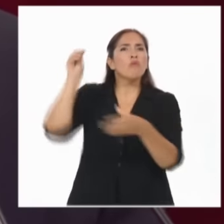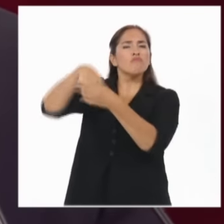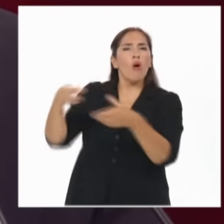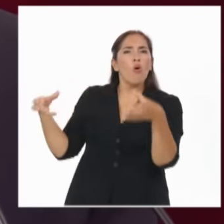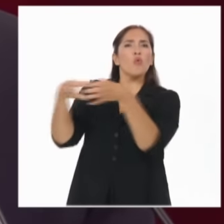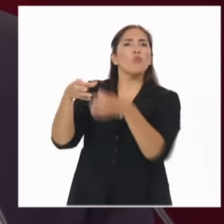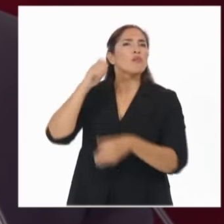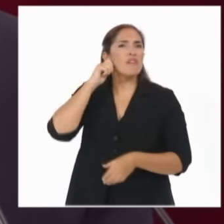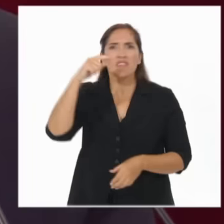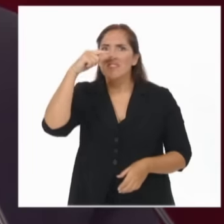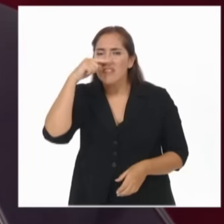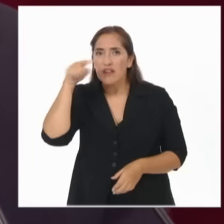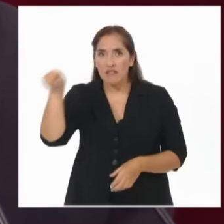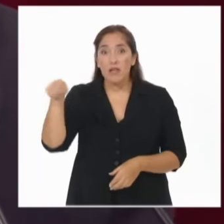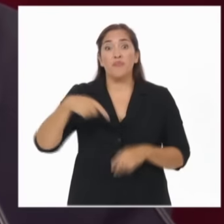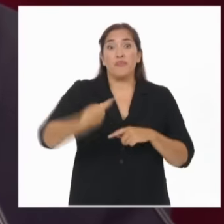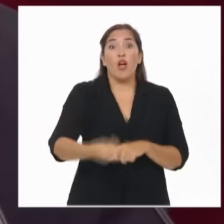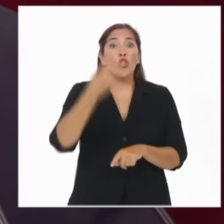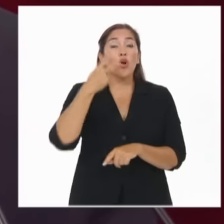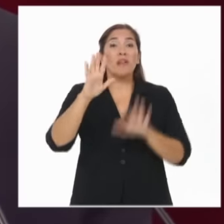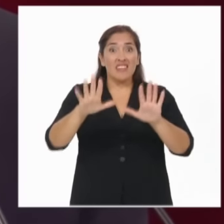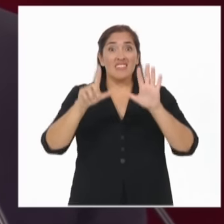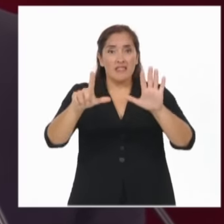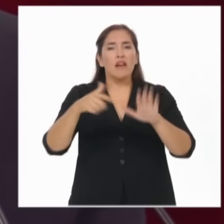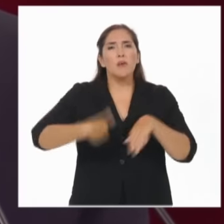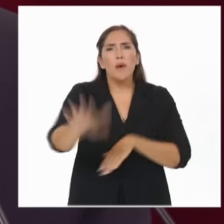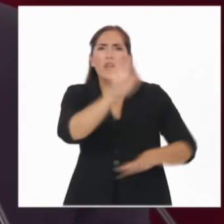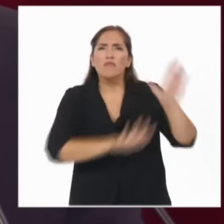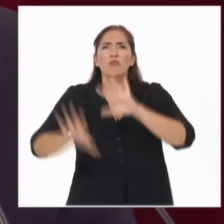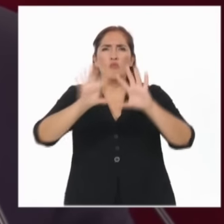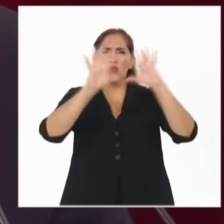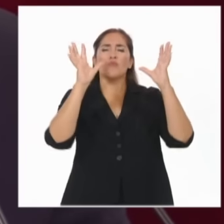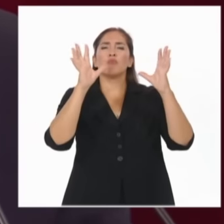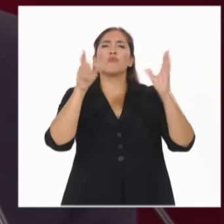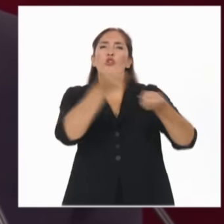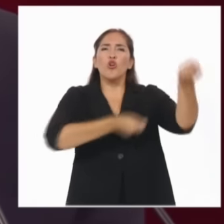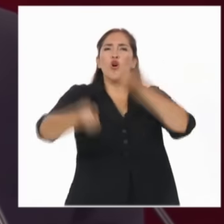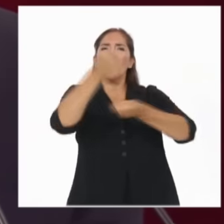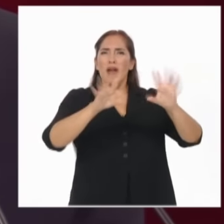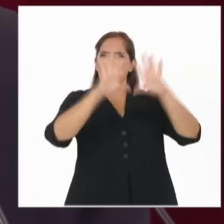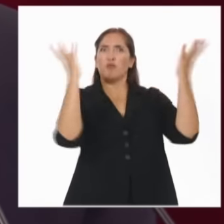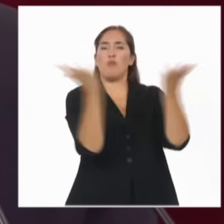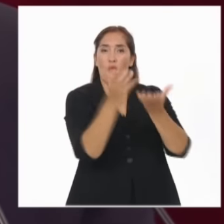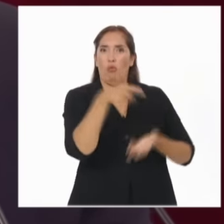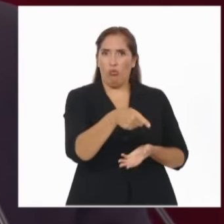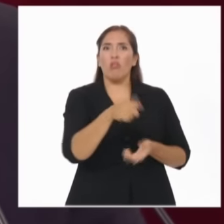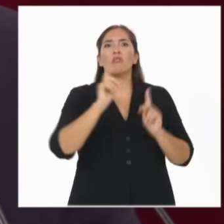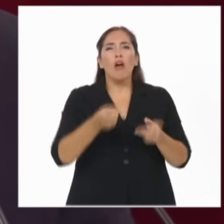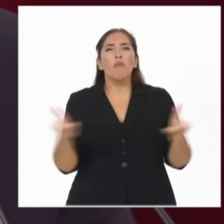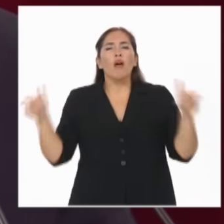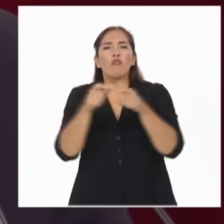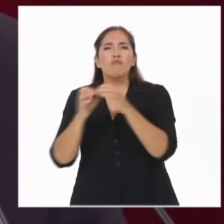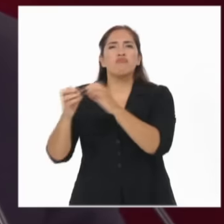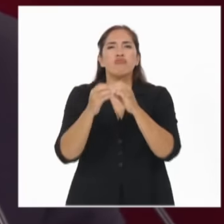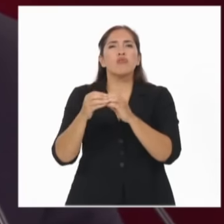2017, vamos a organizar la conferencia de la Organización Mundial del Comercio y la reunión regional del Foro